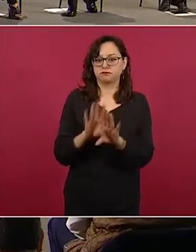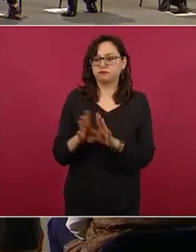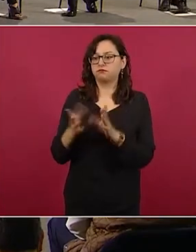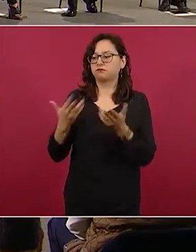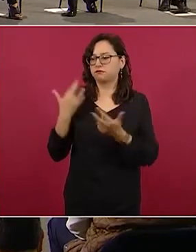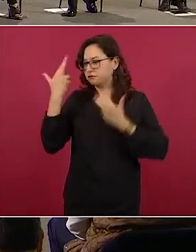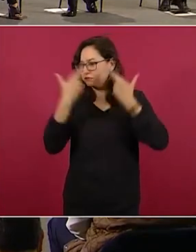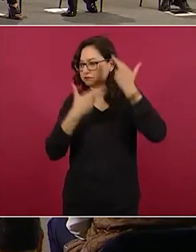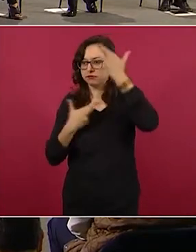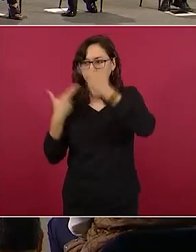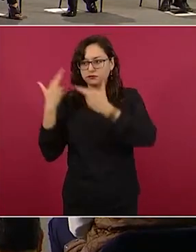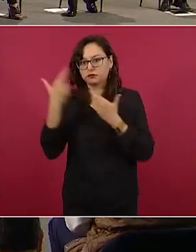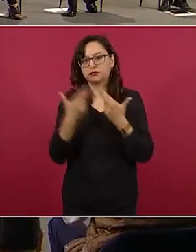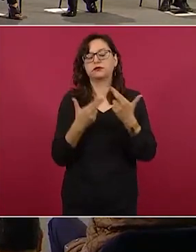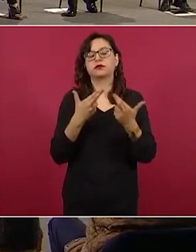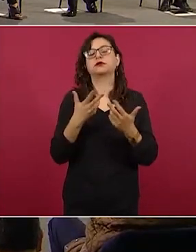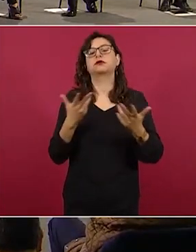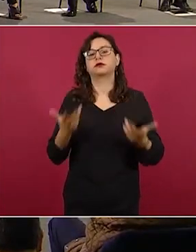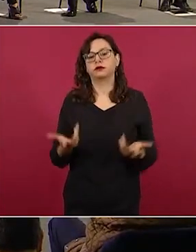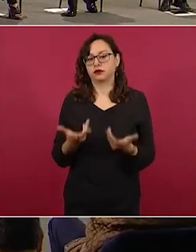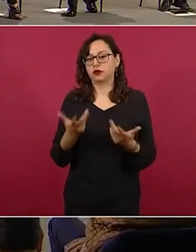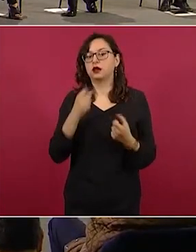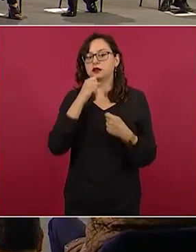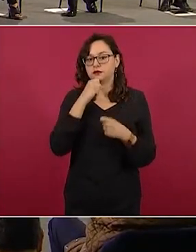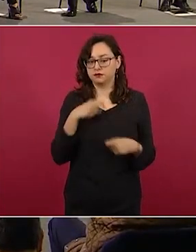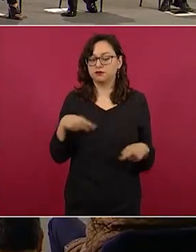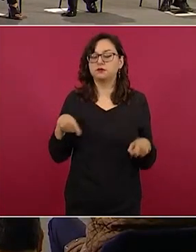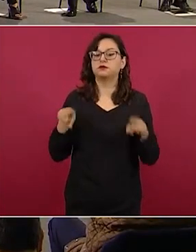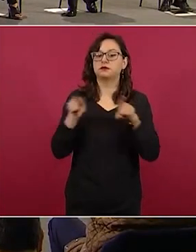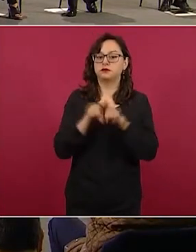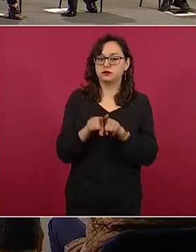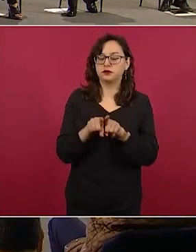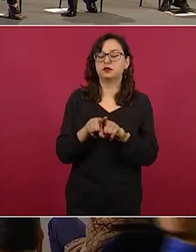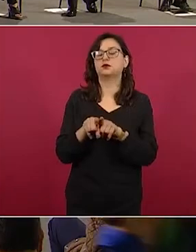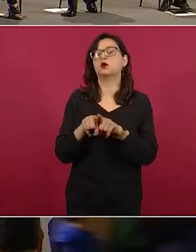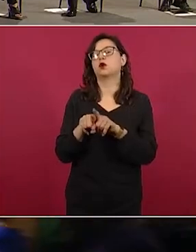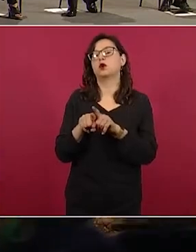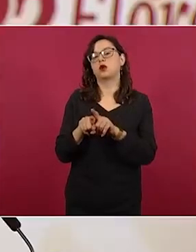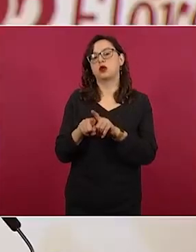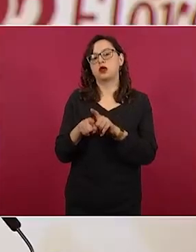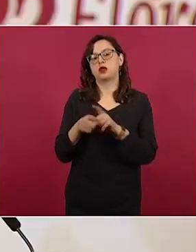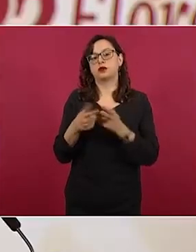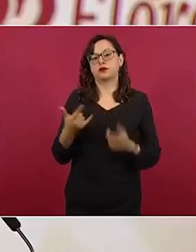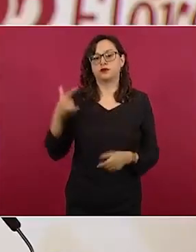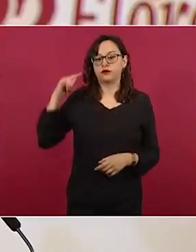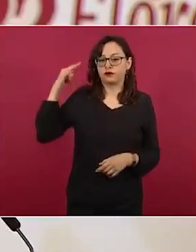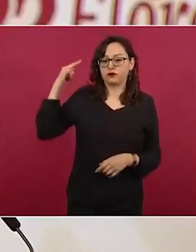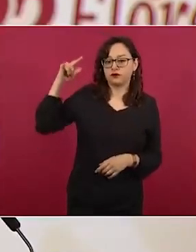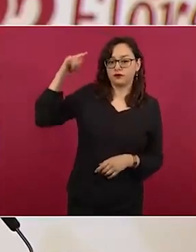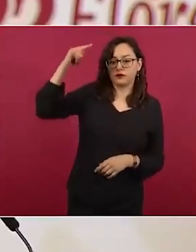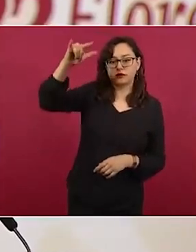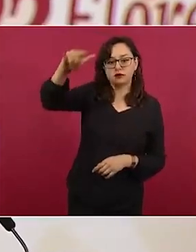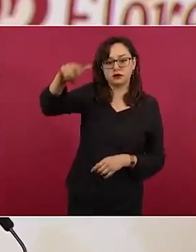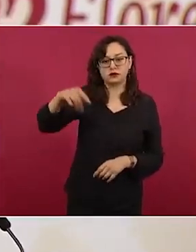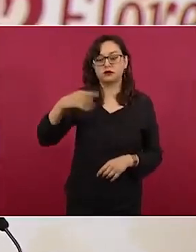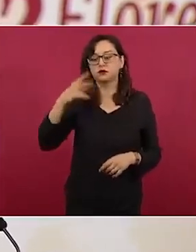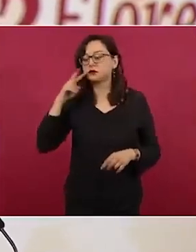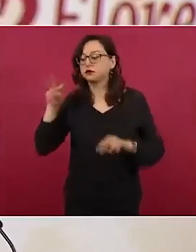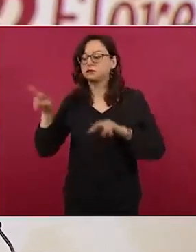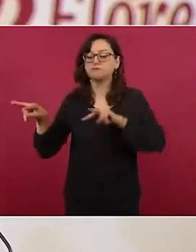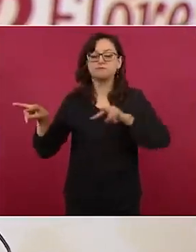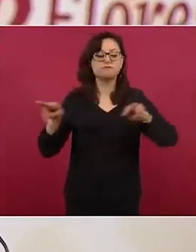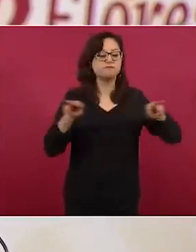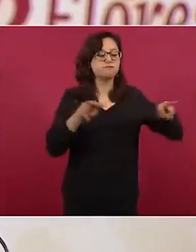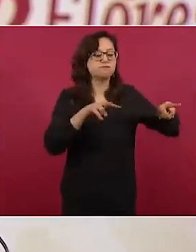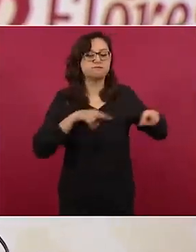los estudios previos, igual, realizando estos tipos de vuelos LIDAR para tener un conocimiento